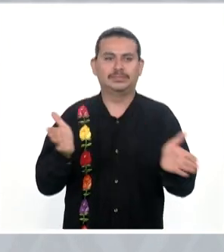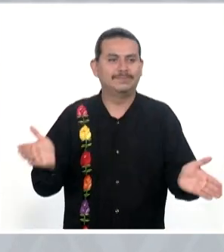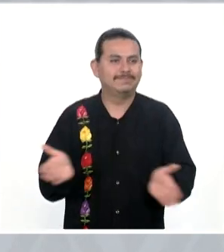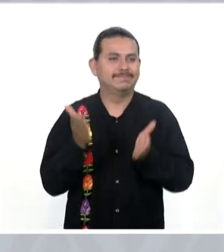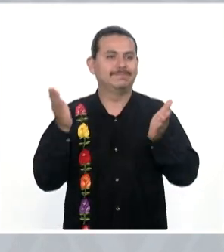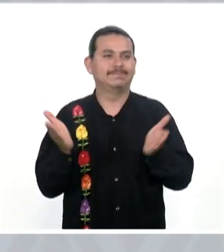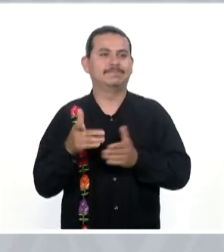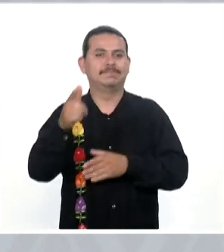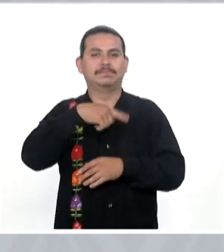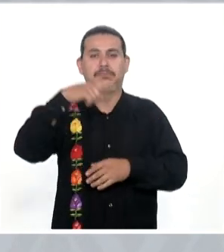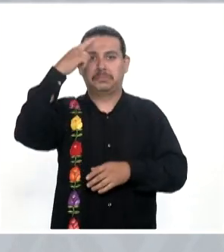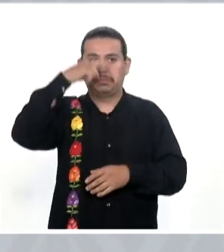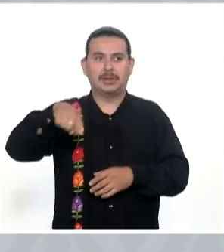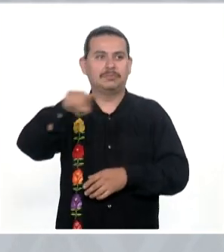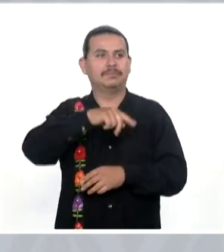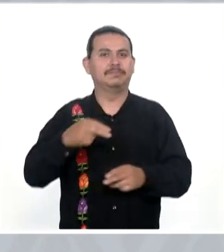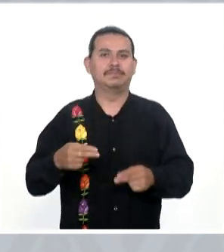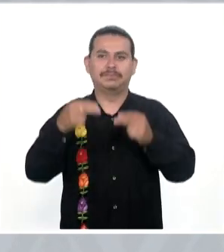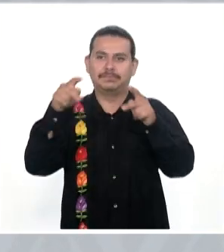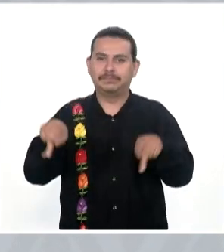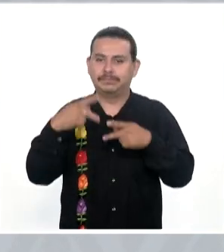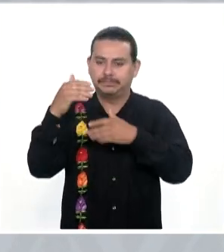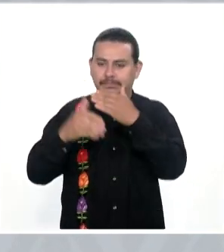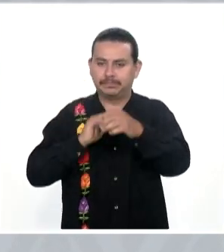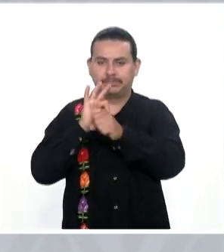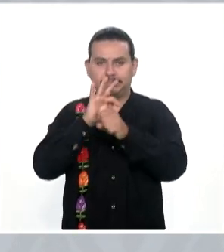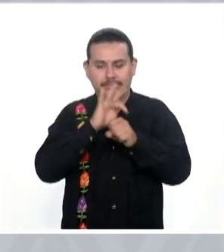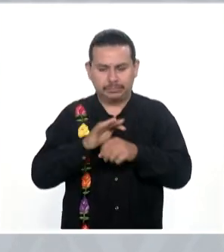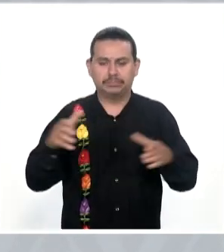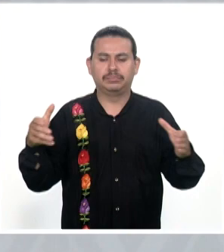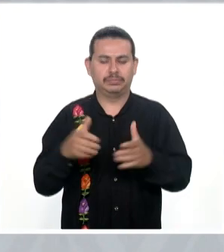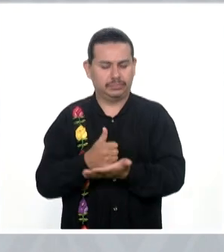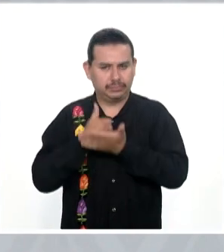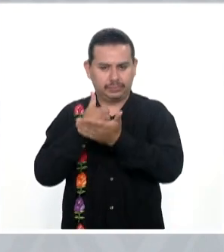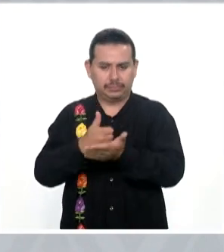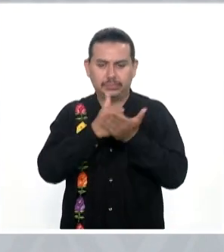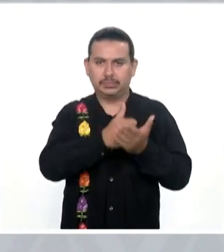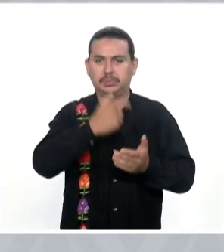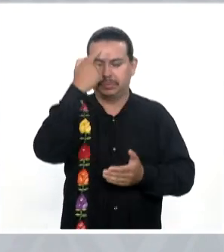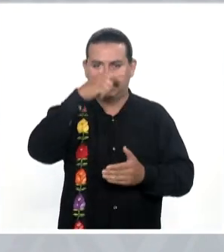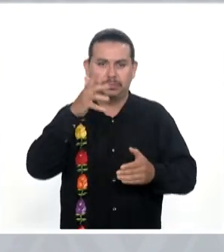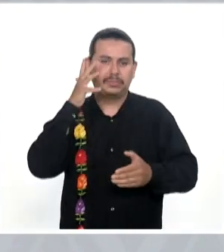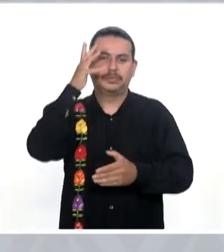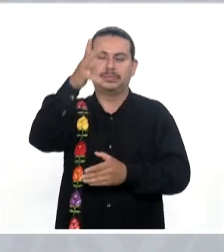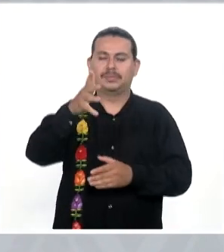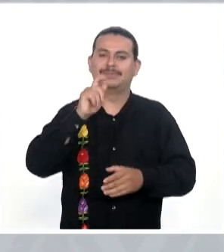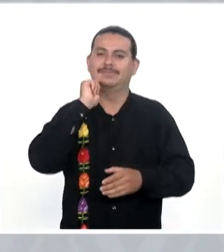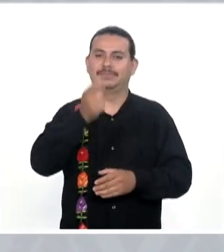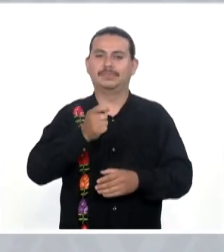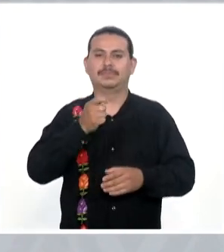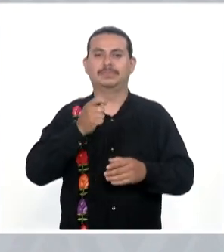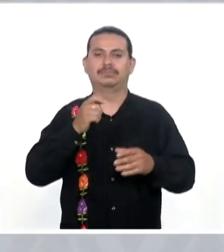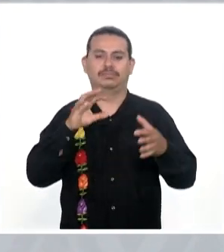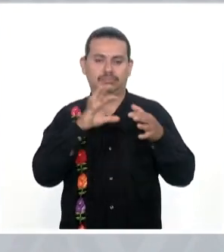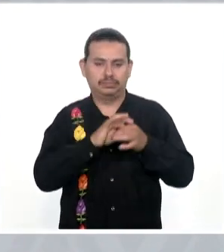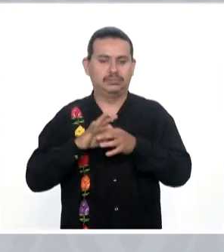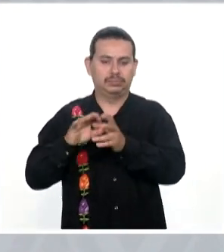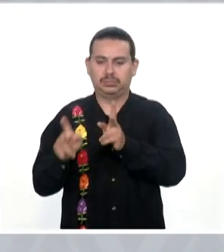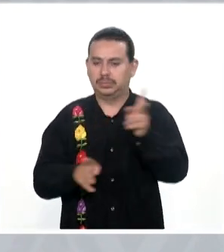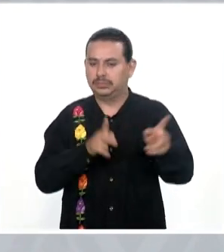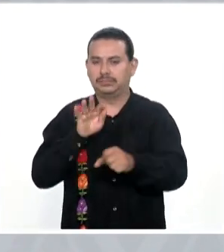El emprendimiento Y sentar Las bases Para la construcción De comunidades